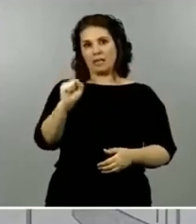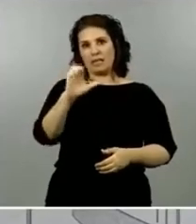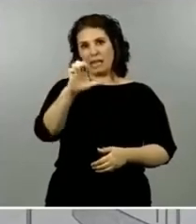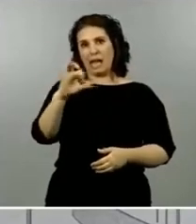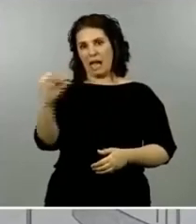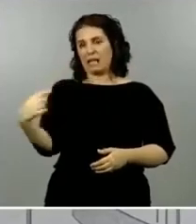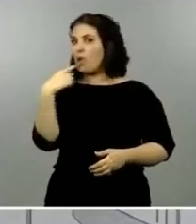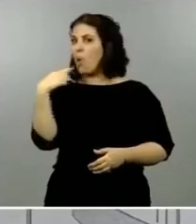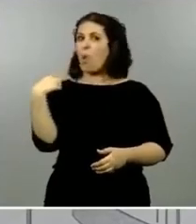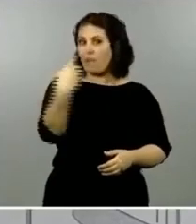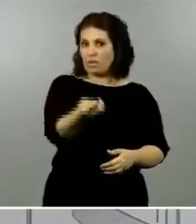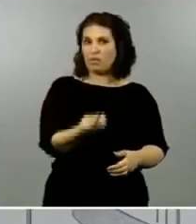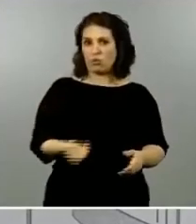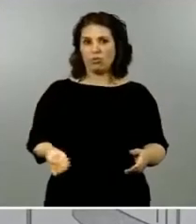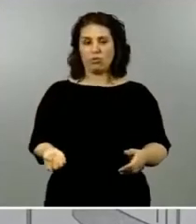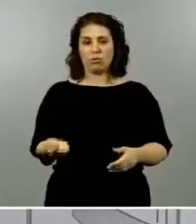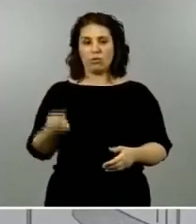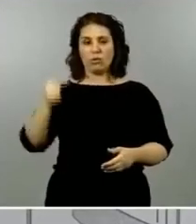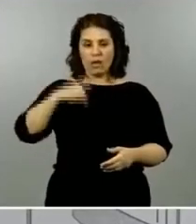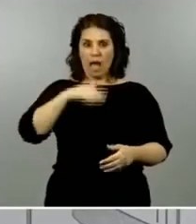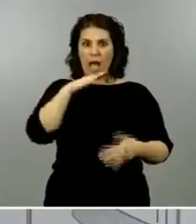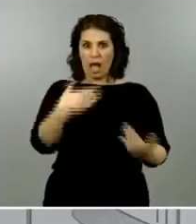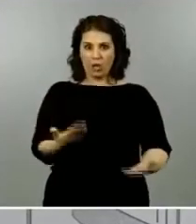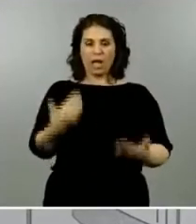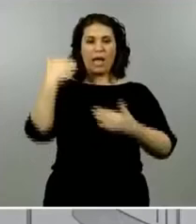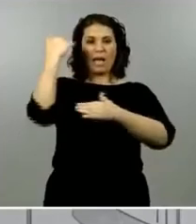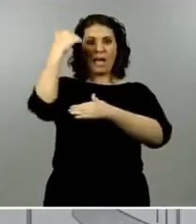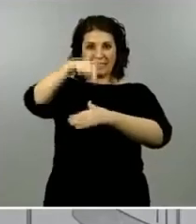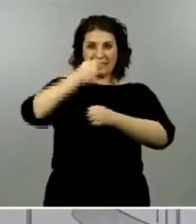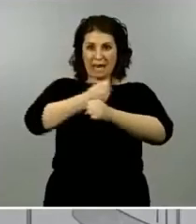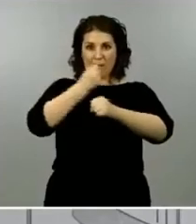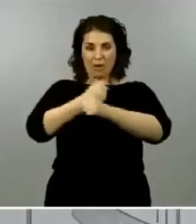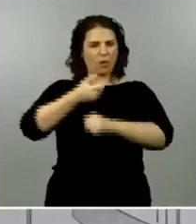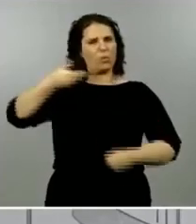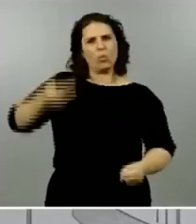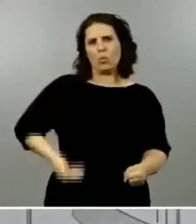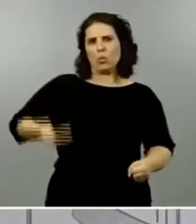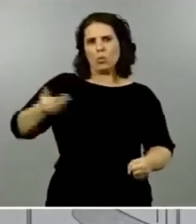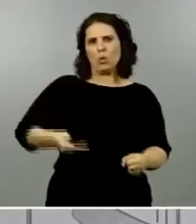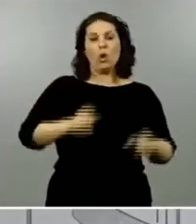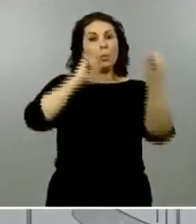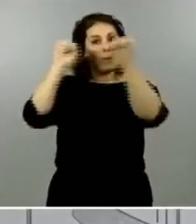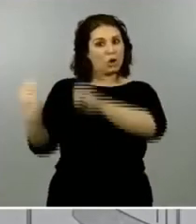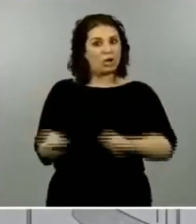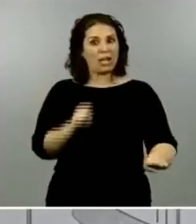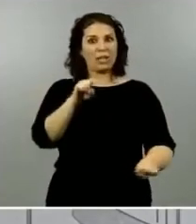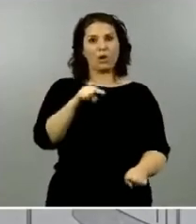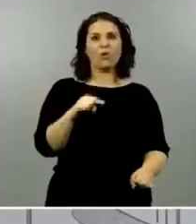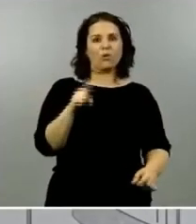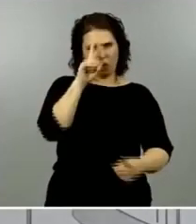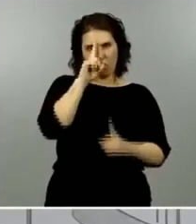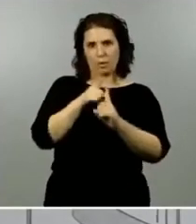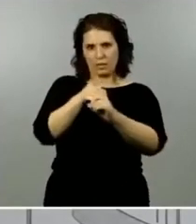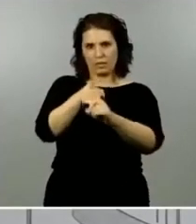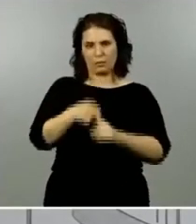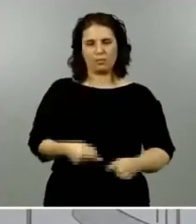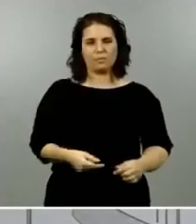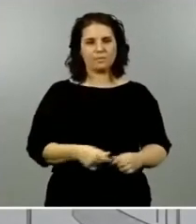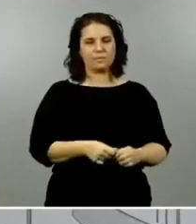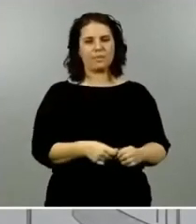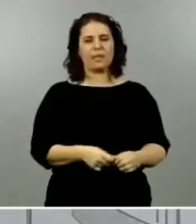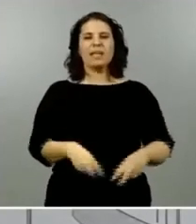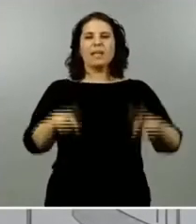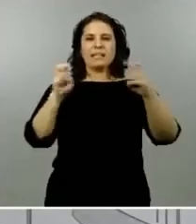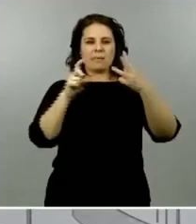fundamental la labor que se haga en la atención primaria y por tanto la protección de los mismos es sin duda alguna un objetivo sobre Madrid y Barcelona